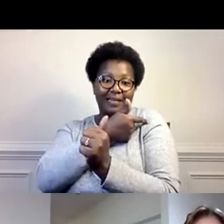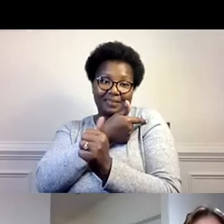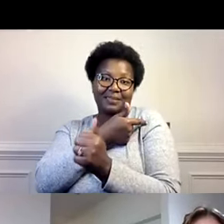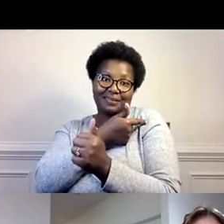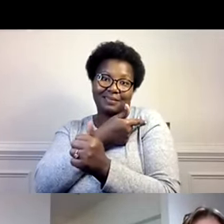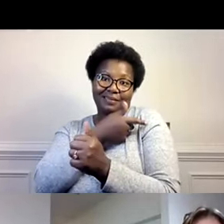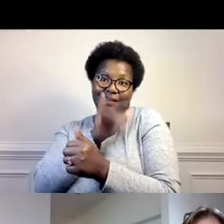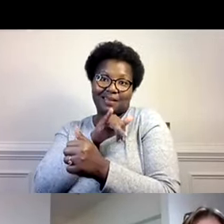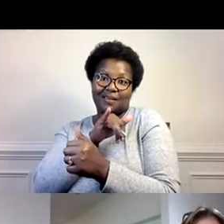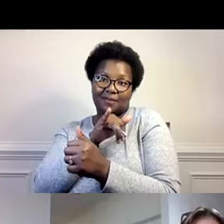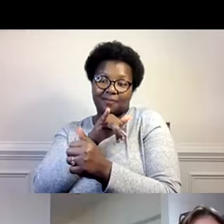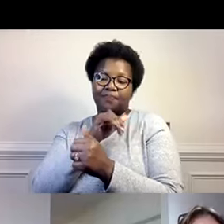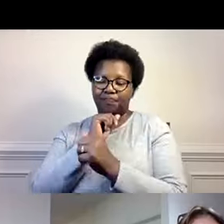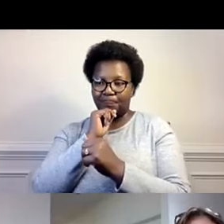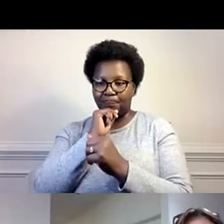o no recibirla.